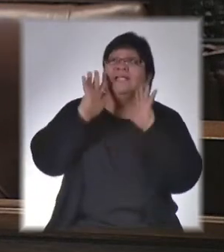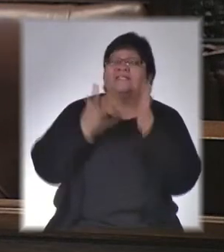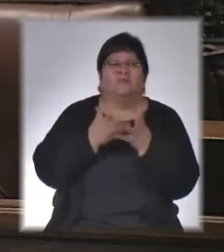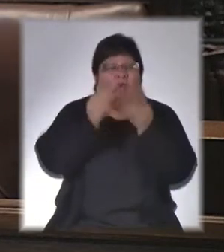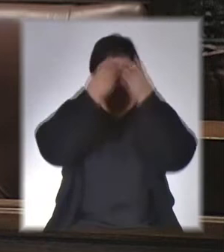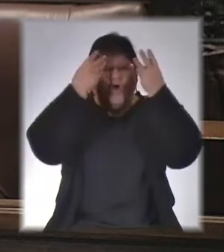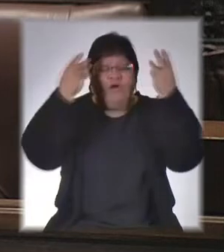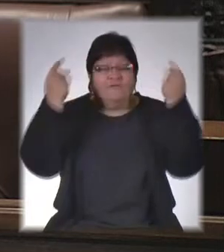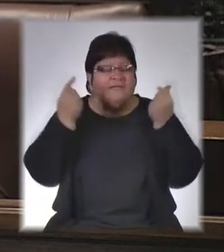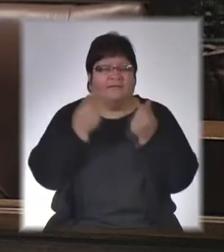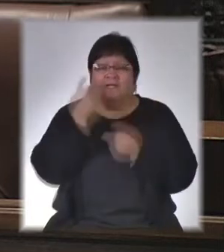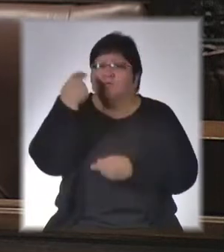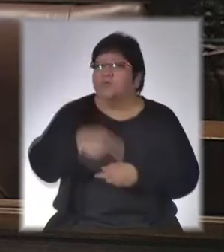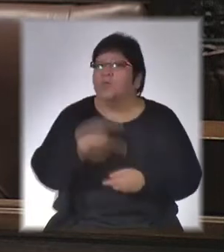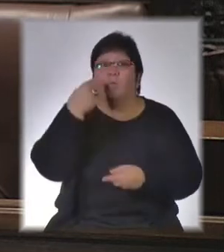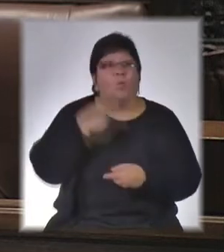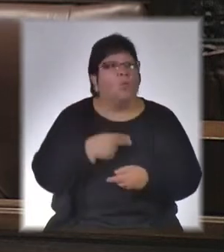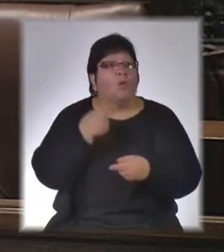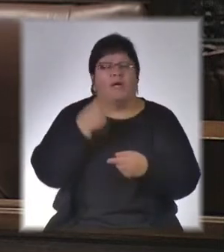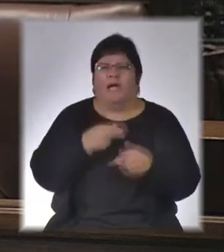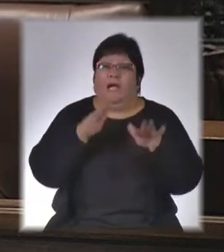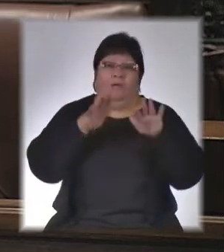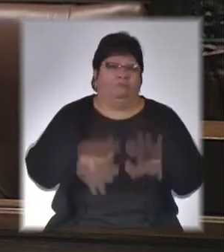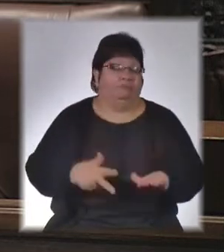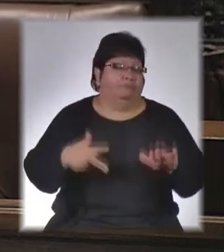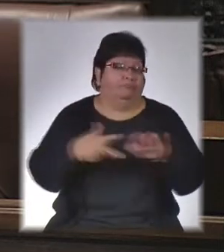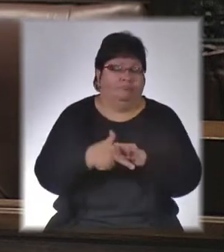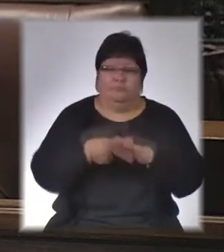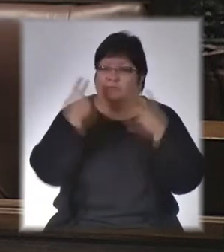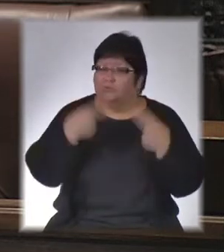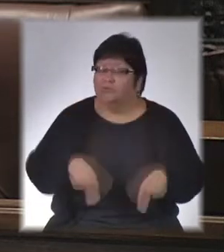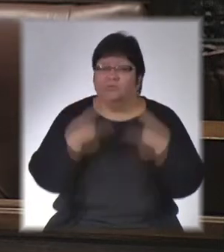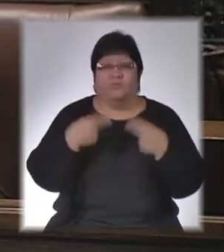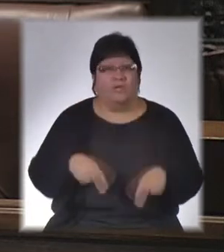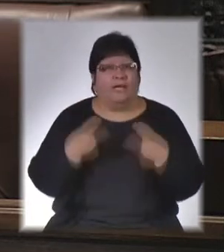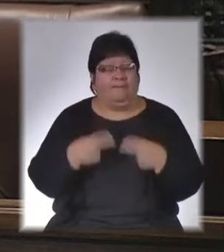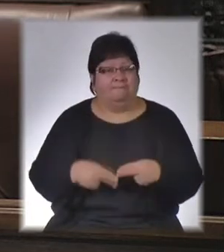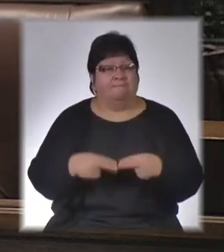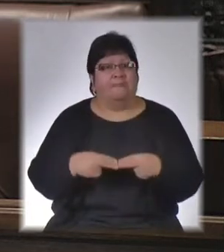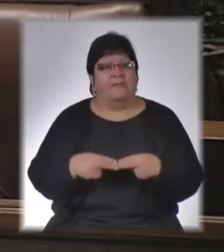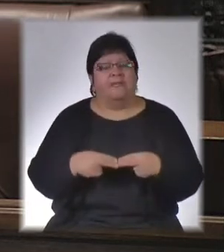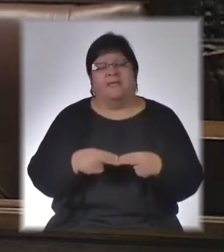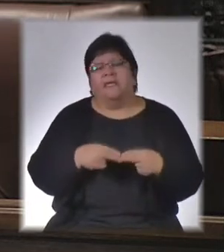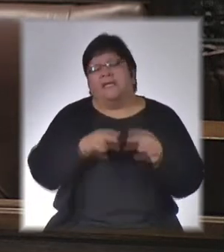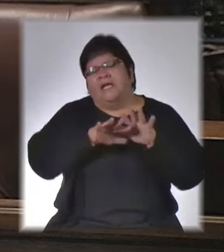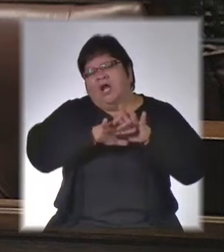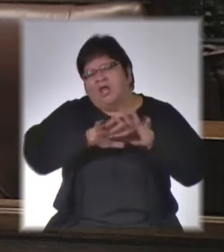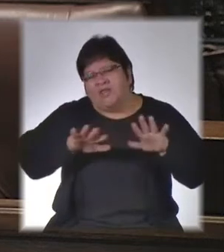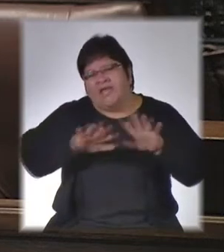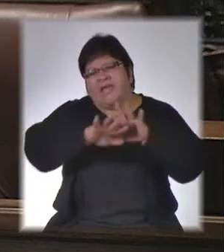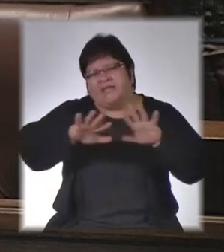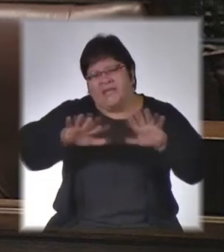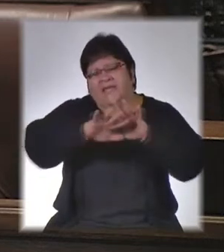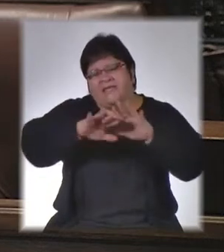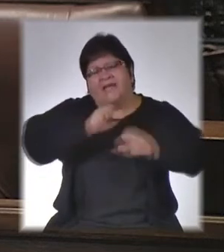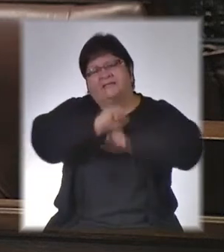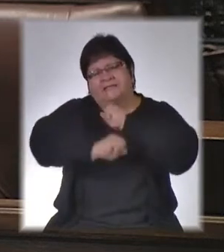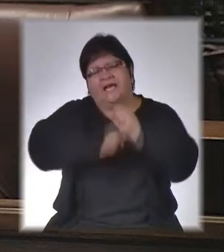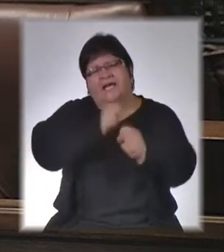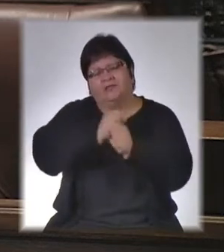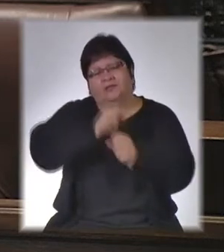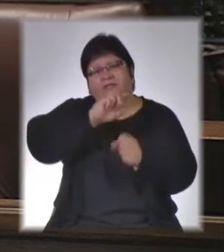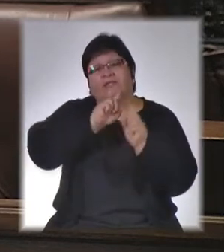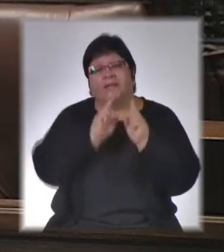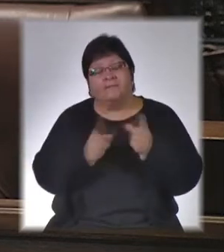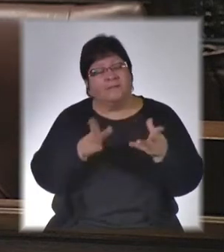no prescriben nunca, tampoco se tiene en cuenta que en el transcurso de estas décadas están incluidos los años de la dictadura ni que se han